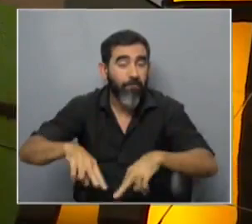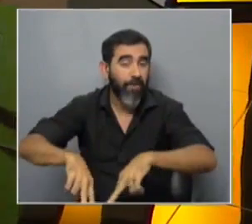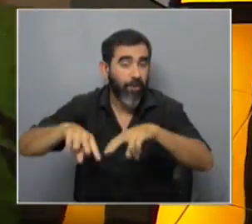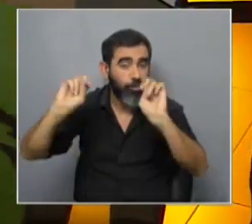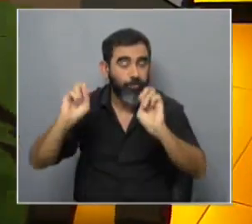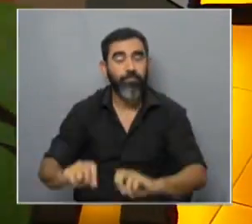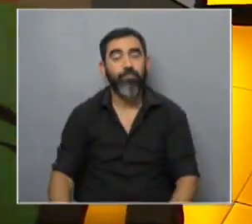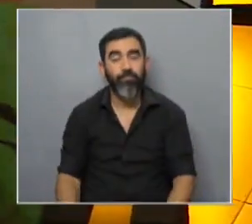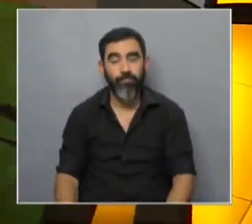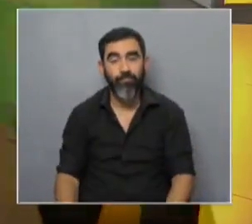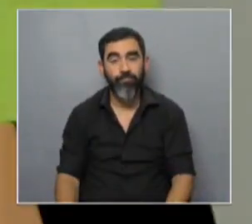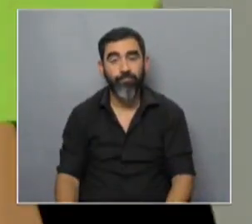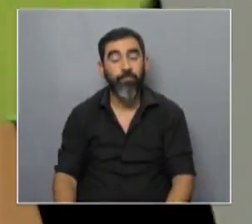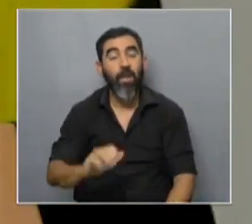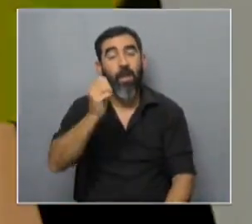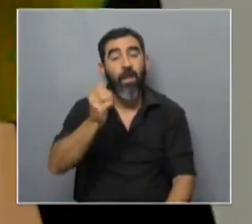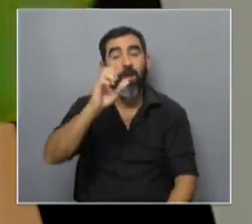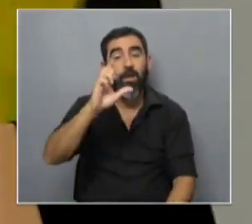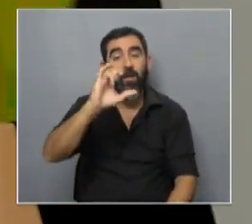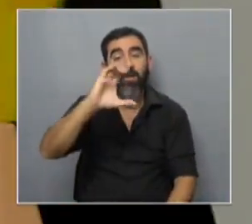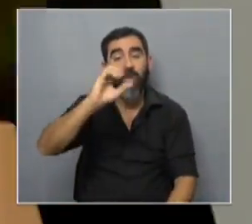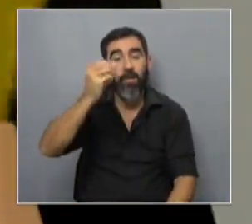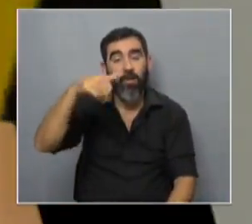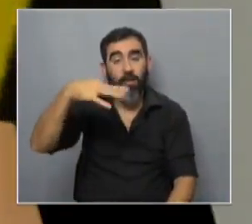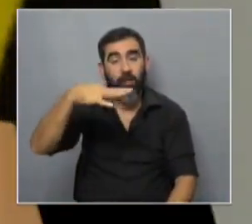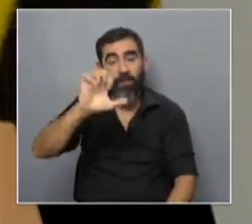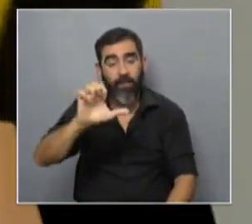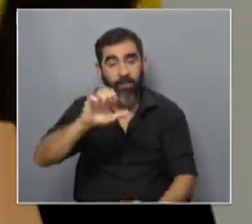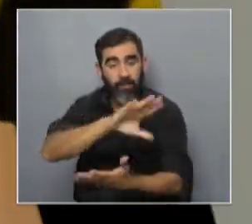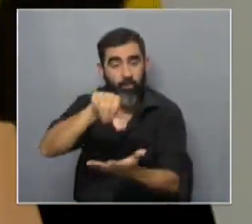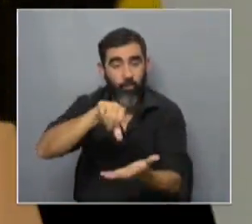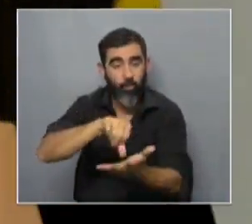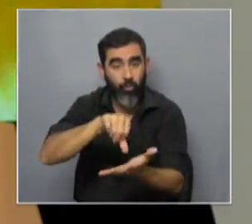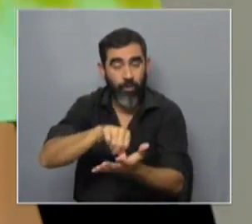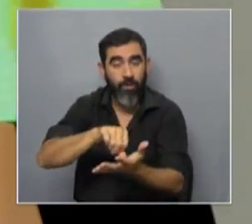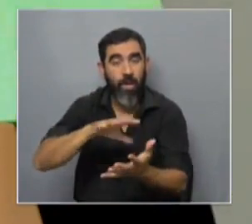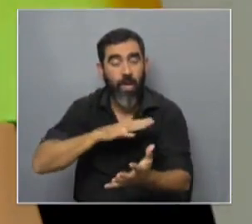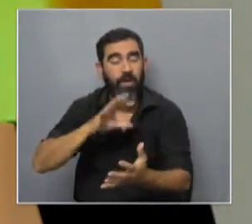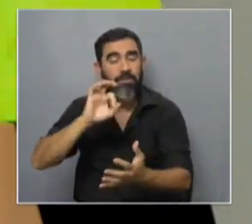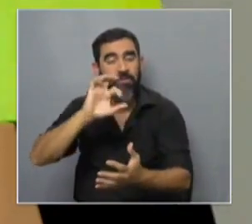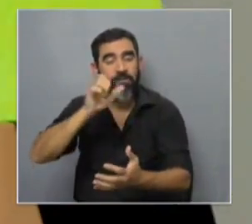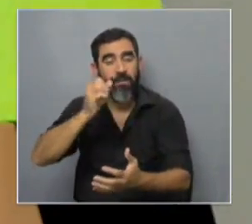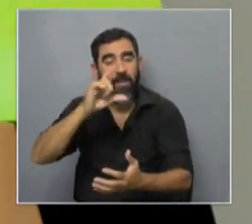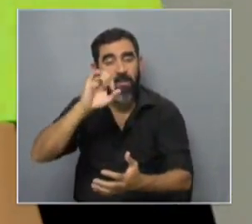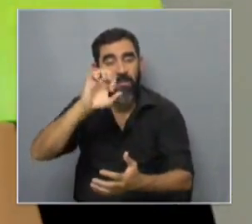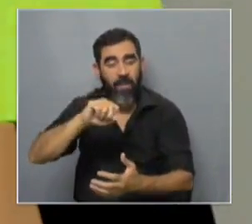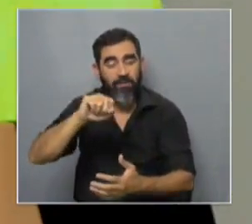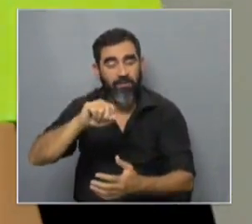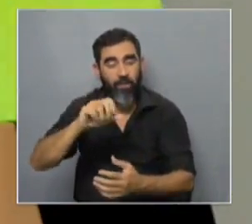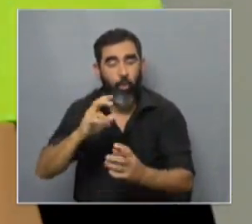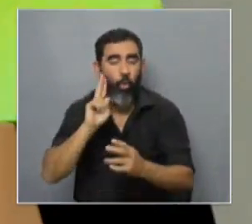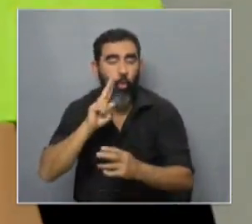Allí en Alicante hay una belleza natural, salinas con un color rosado muy especial y ahí